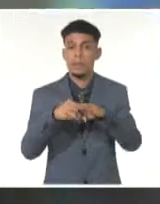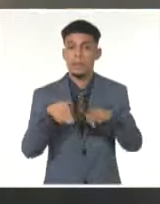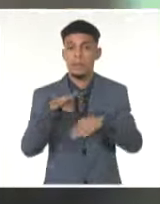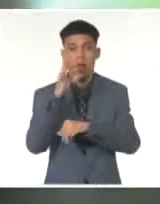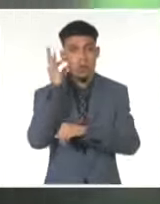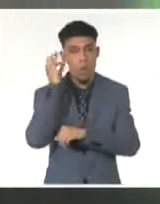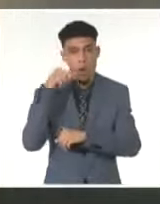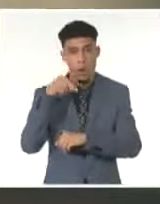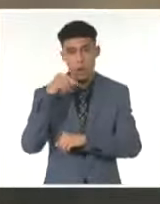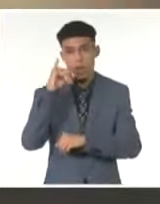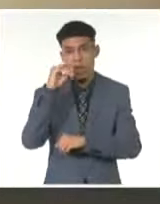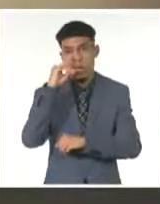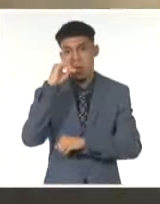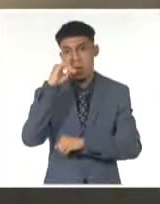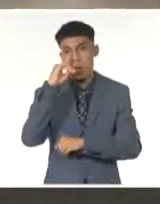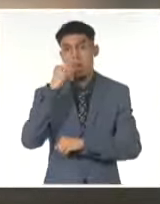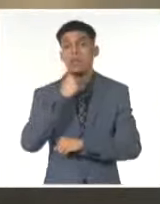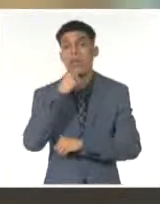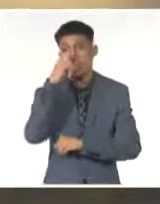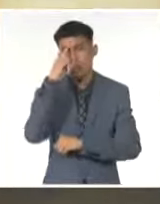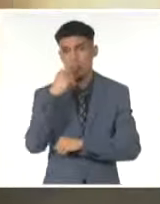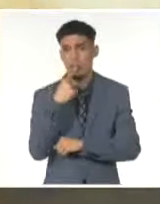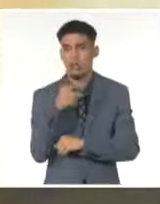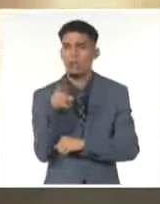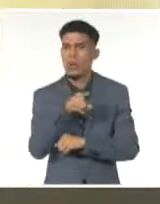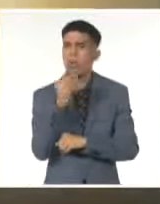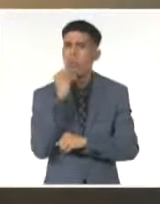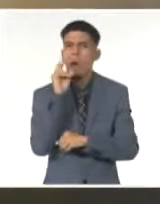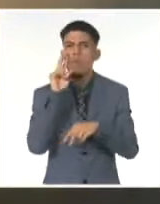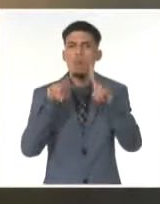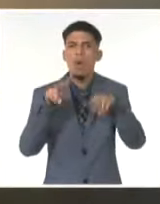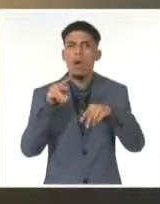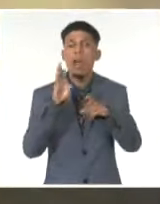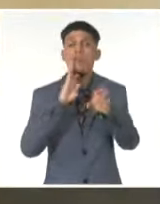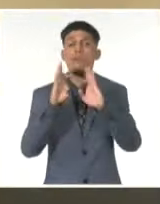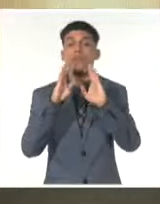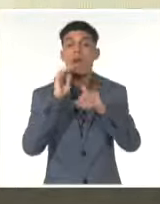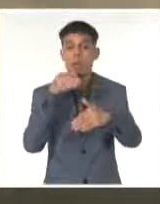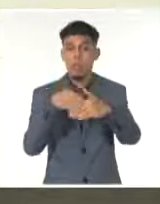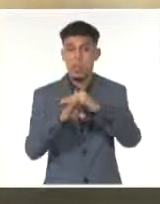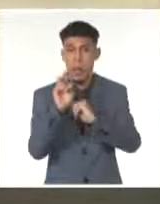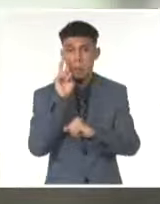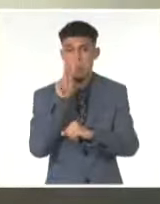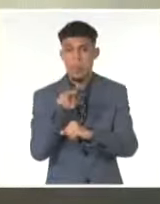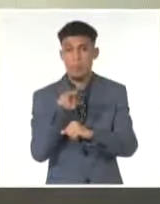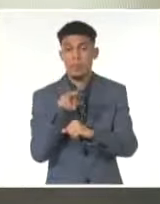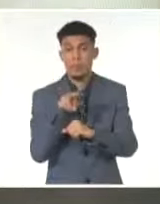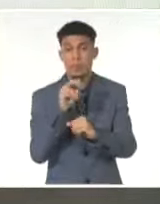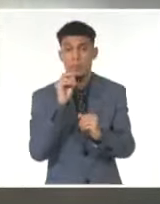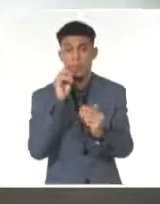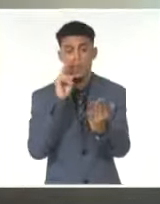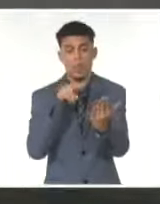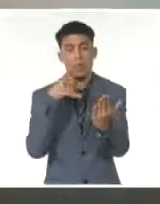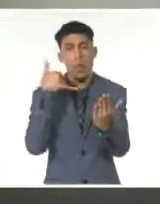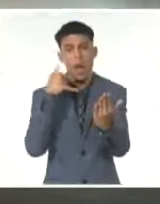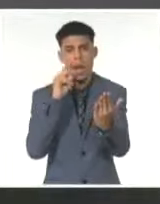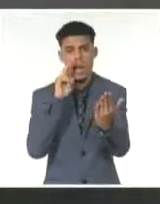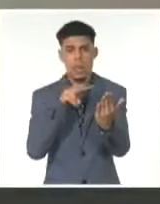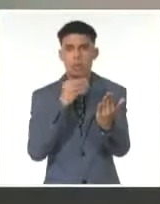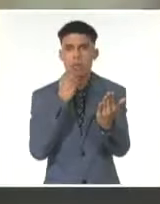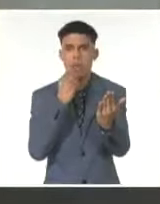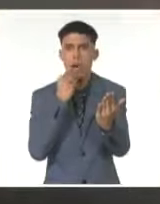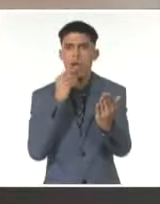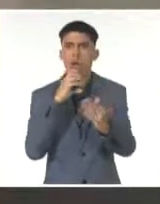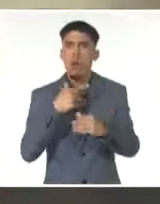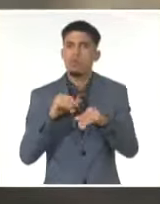María Chapman. Yo le sugiero buscar sus perfiles en redes sociales, la labor de permanente interacción con el pueblo, la labor